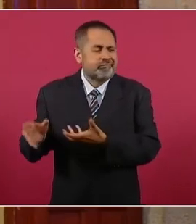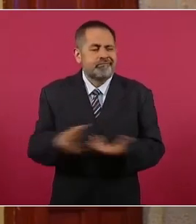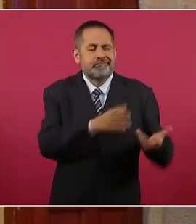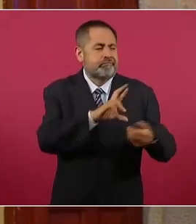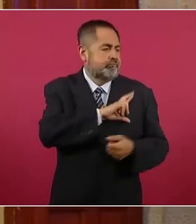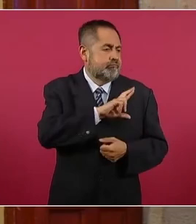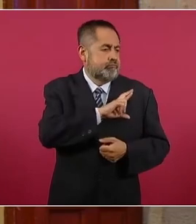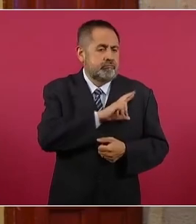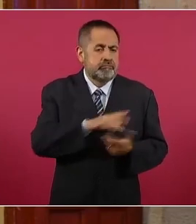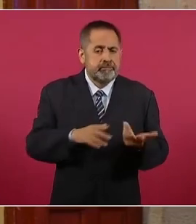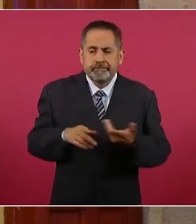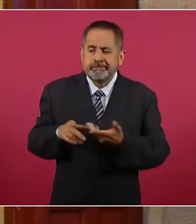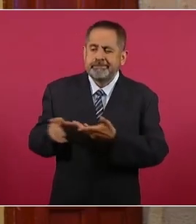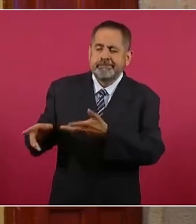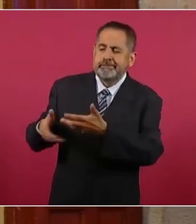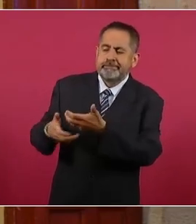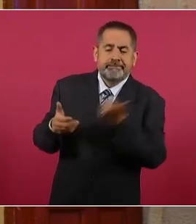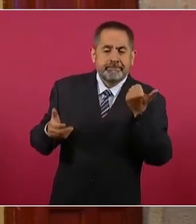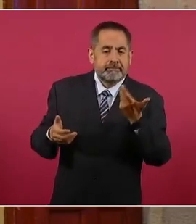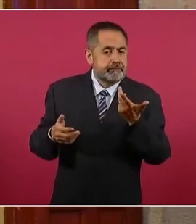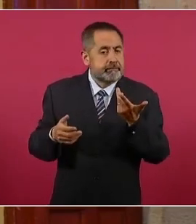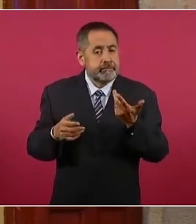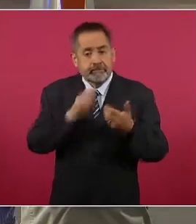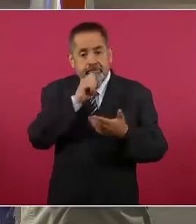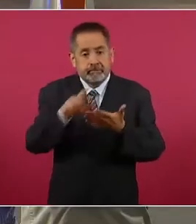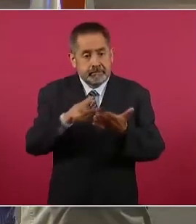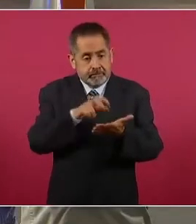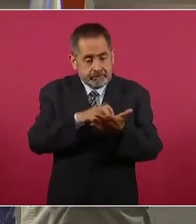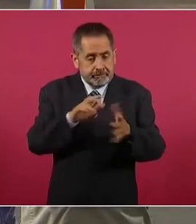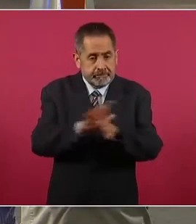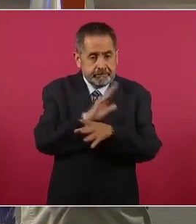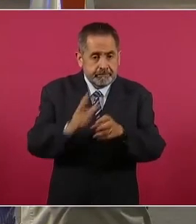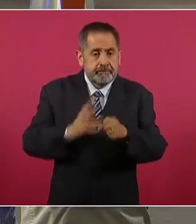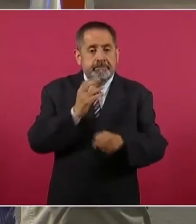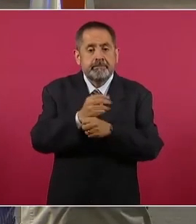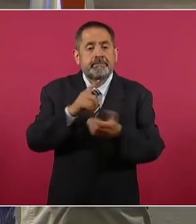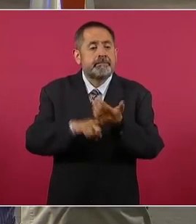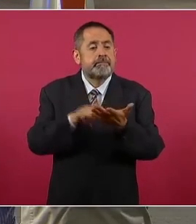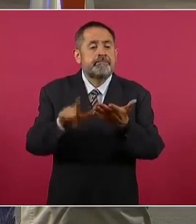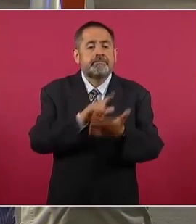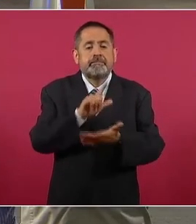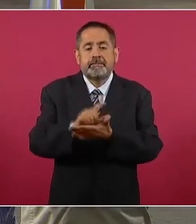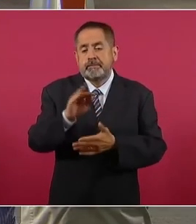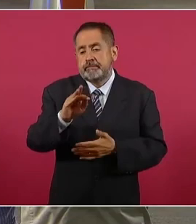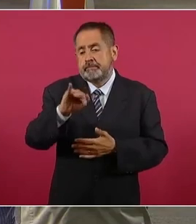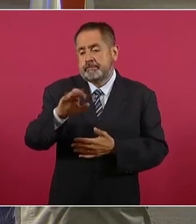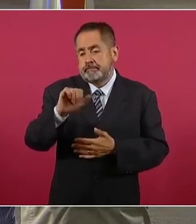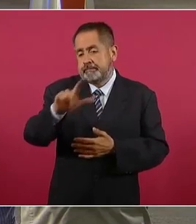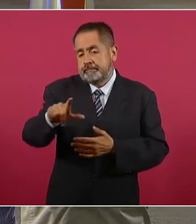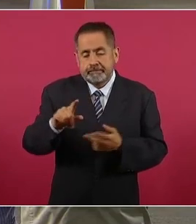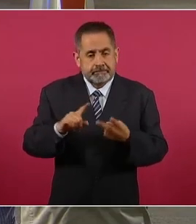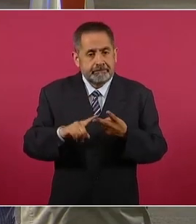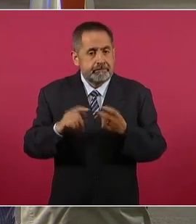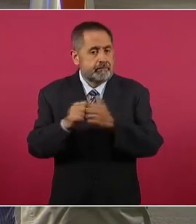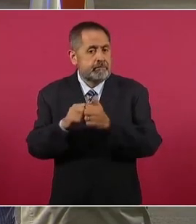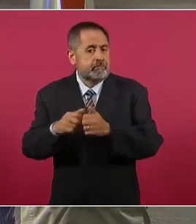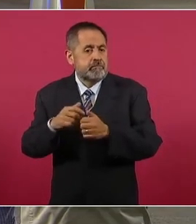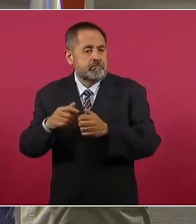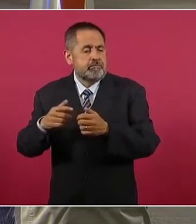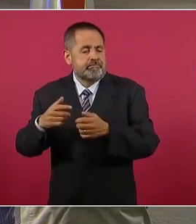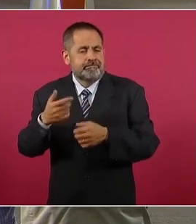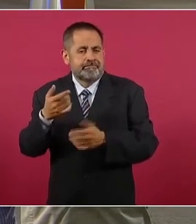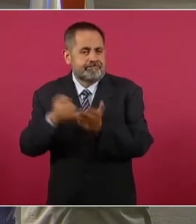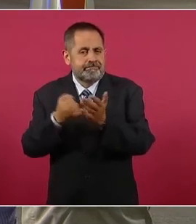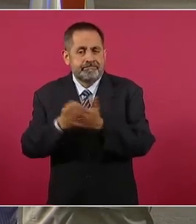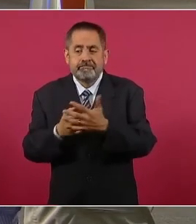comunicaciones, así como reformas o reformar leyes fiscales, laborales y hacendarias, todo en